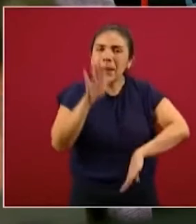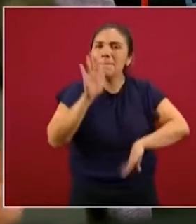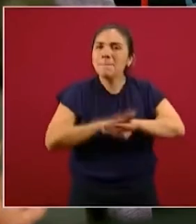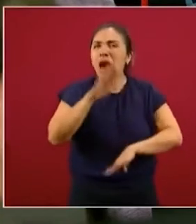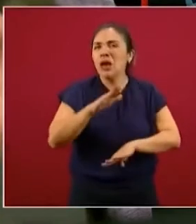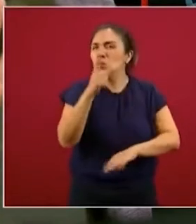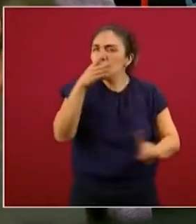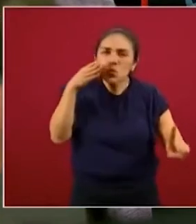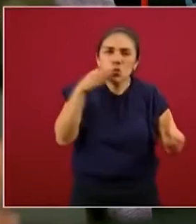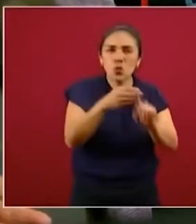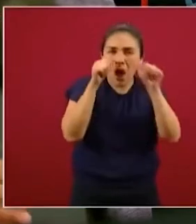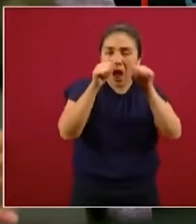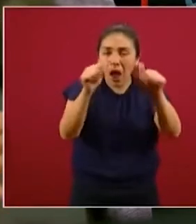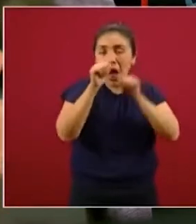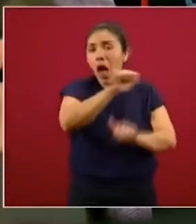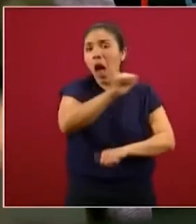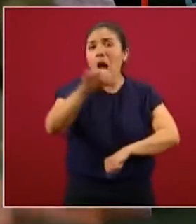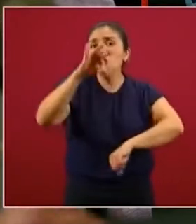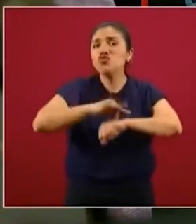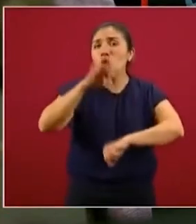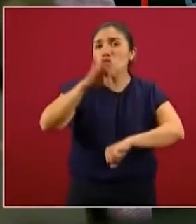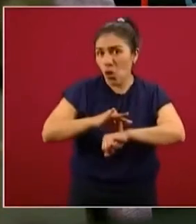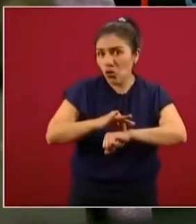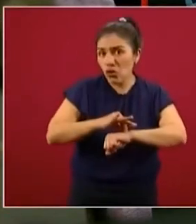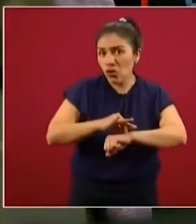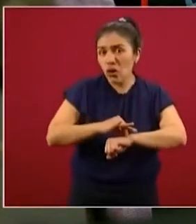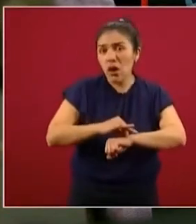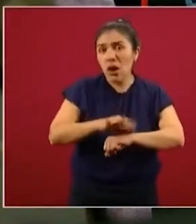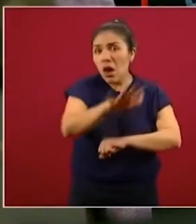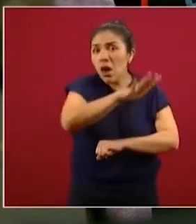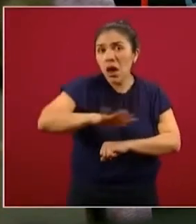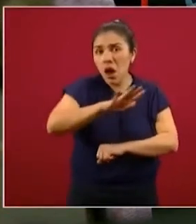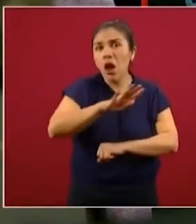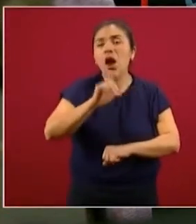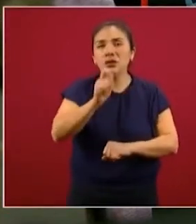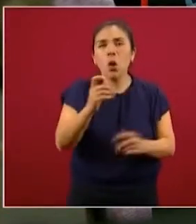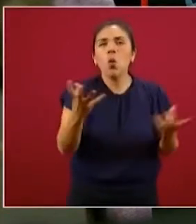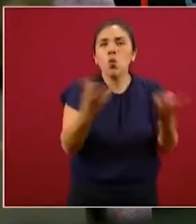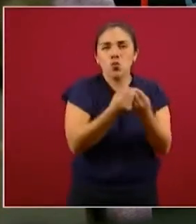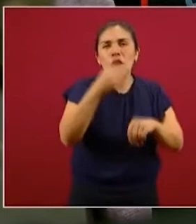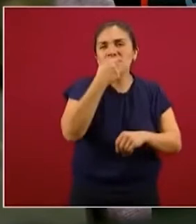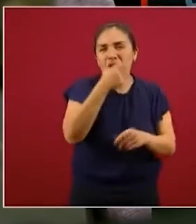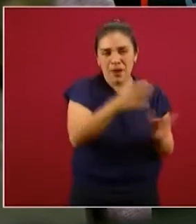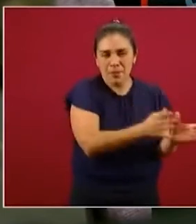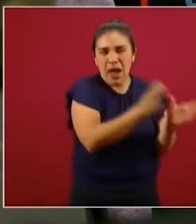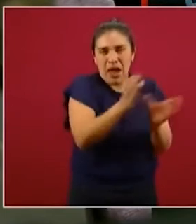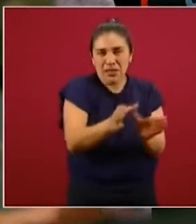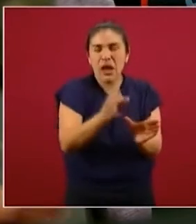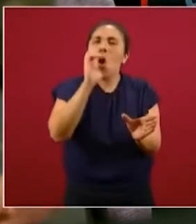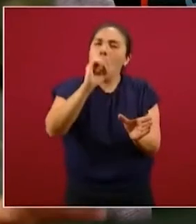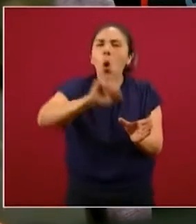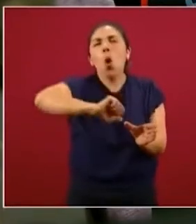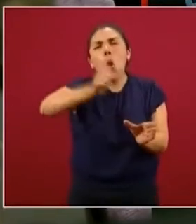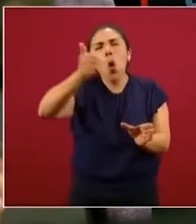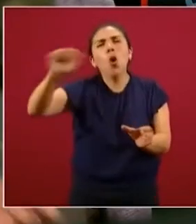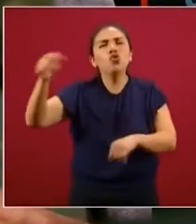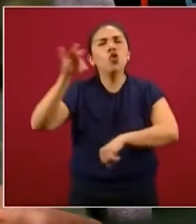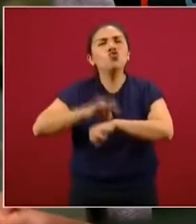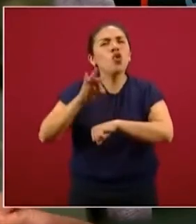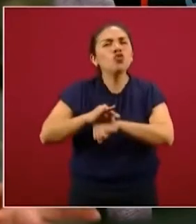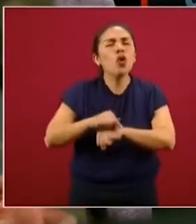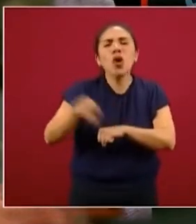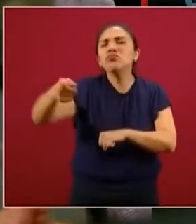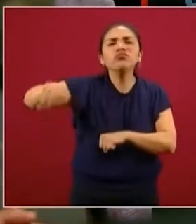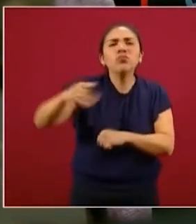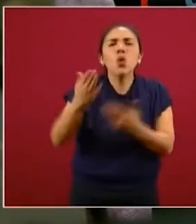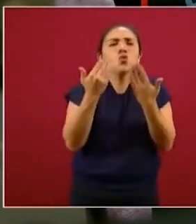particularmente a los médicos, no necesariamente a los de los consultorios adyacentes a las farmacias, pero sí a lo mejor a los que no tengan